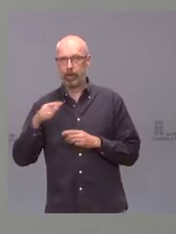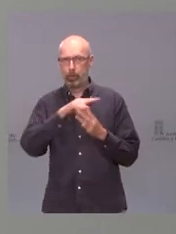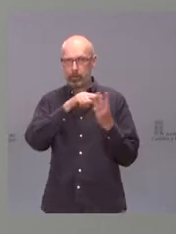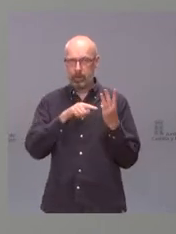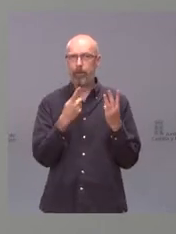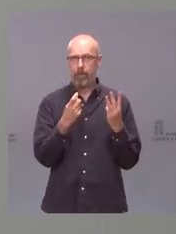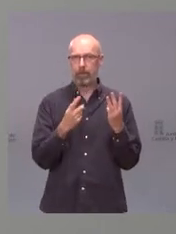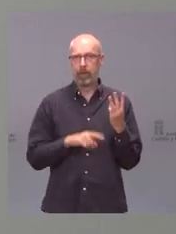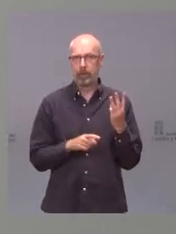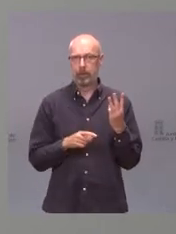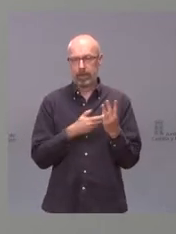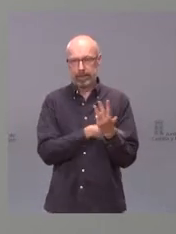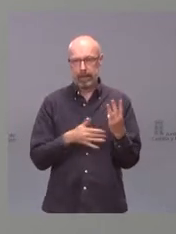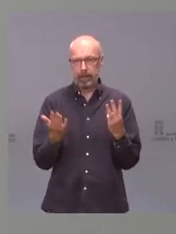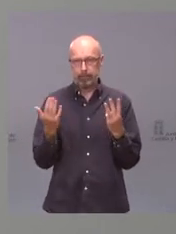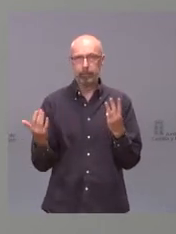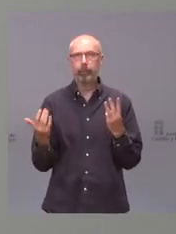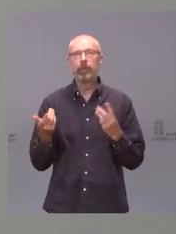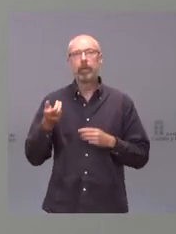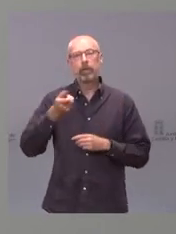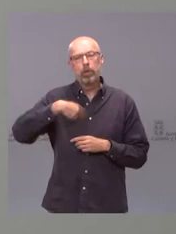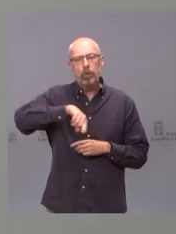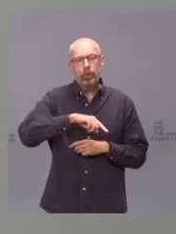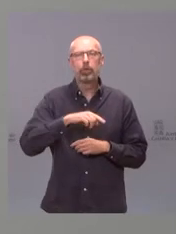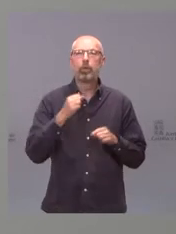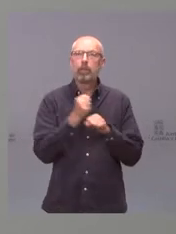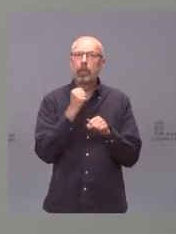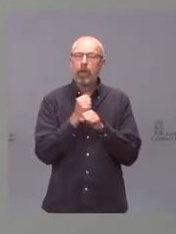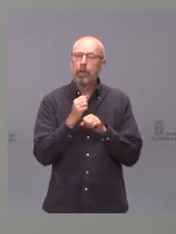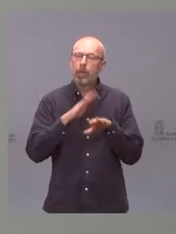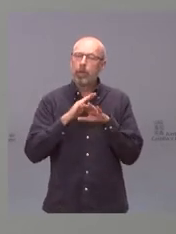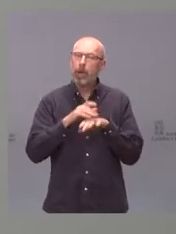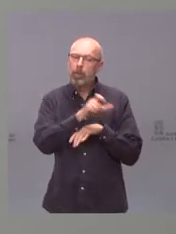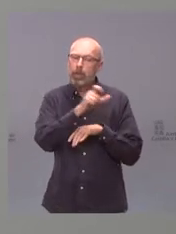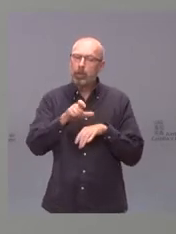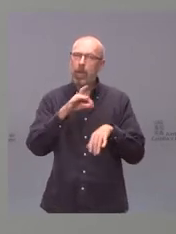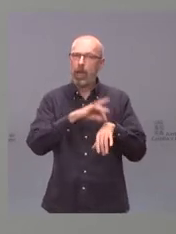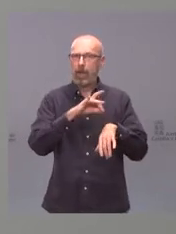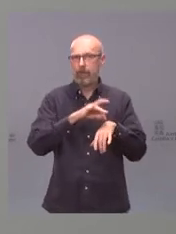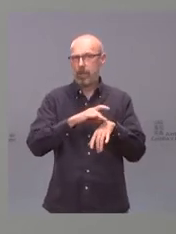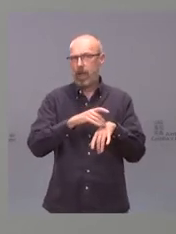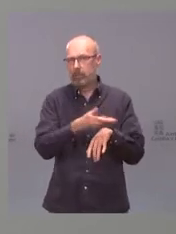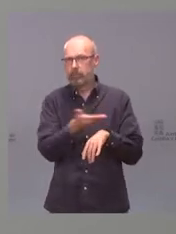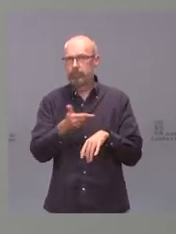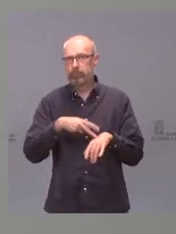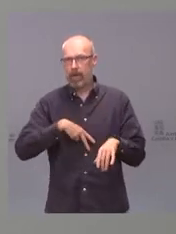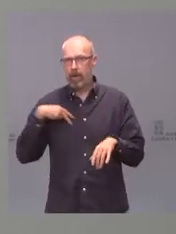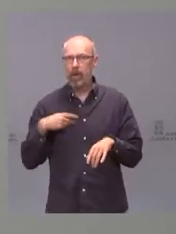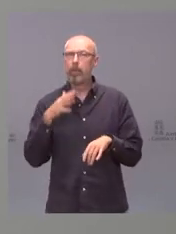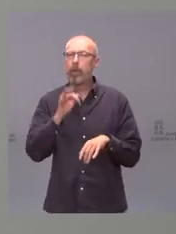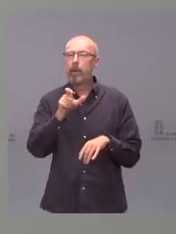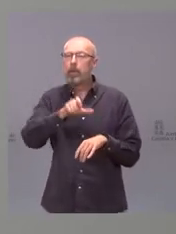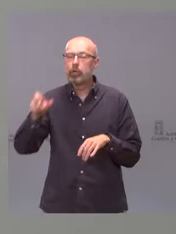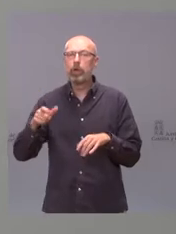trabajando en ciudadanos, en los ciudadanos que tienen patologías no COVID y en personas que tienen accidentes de